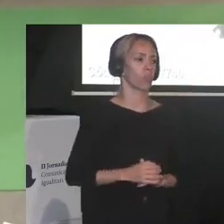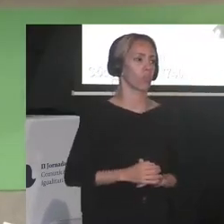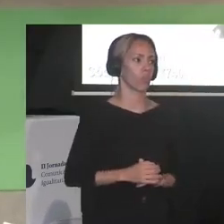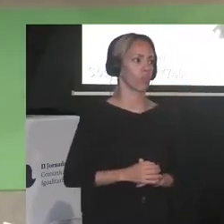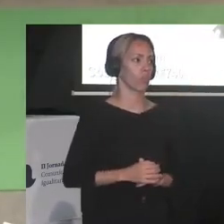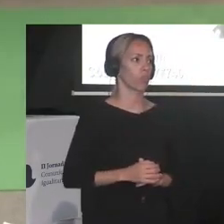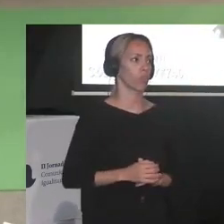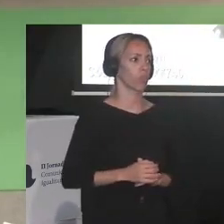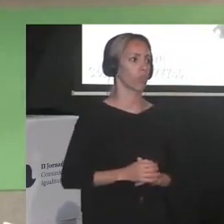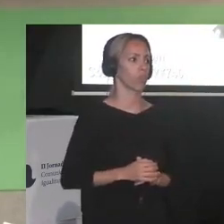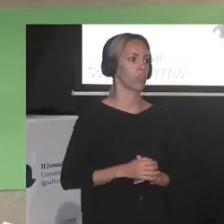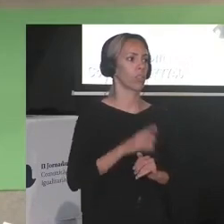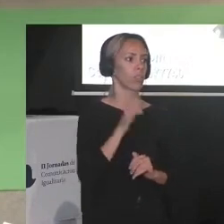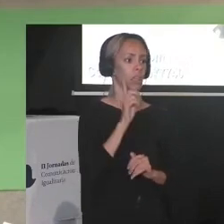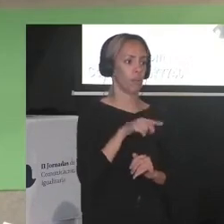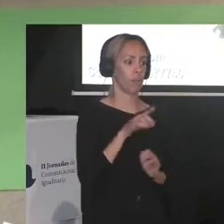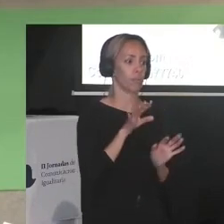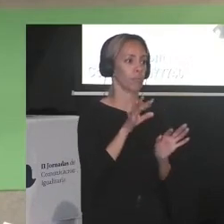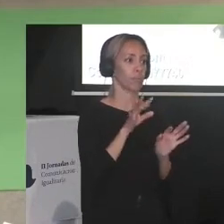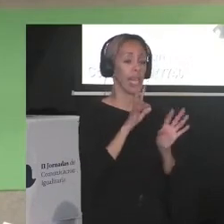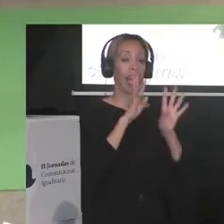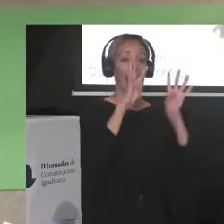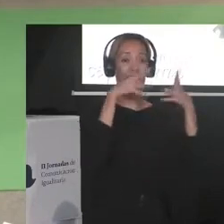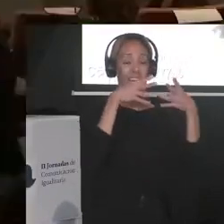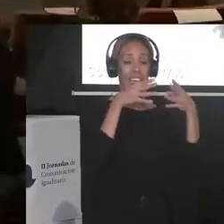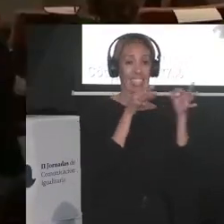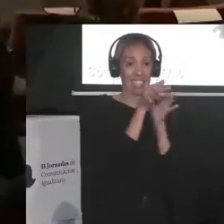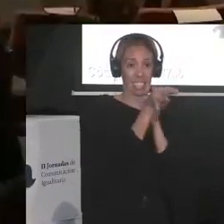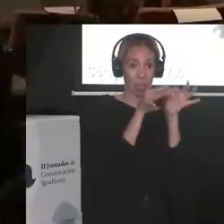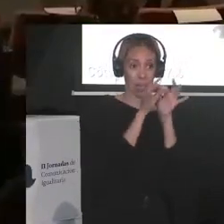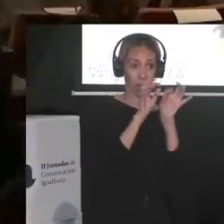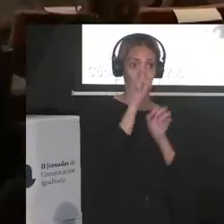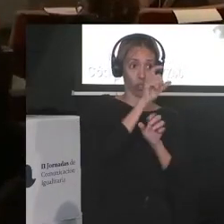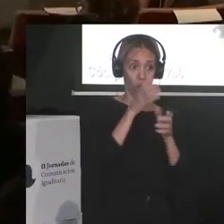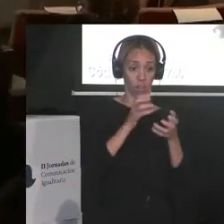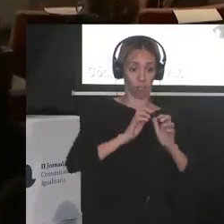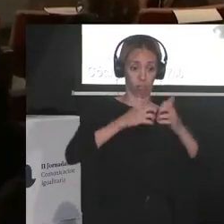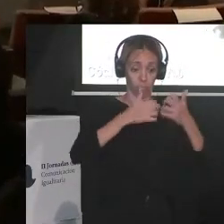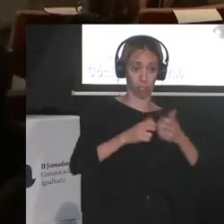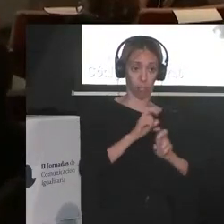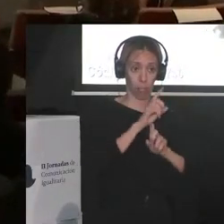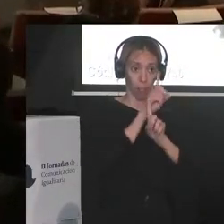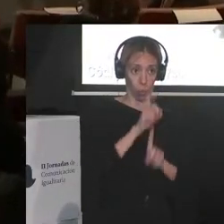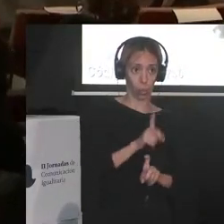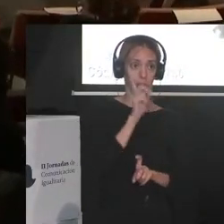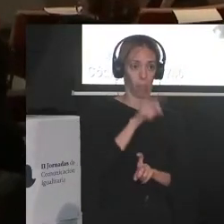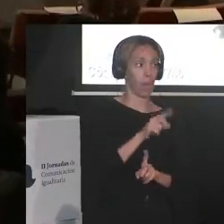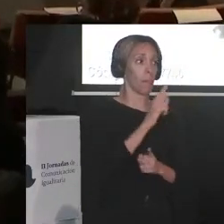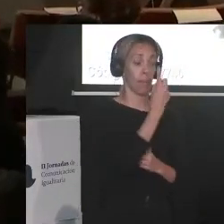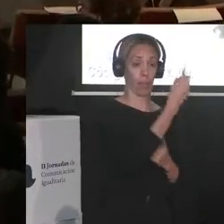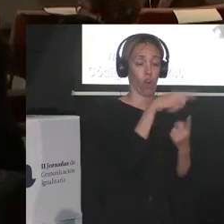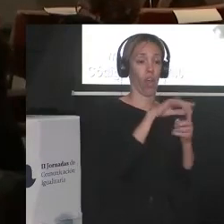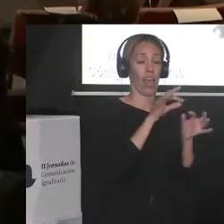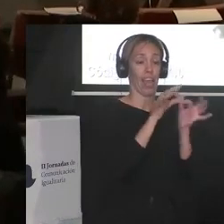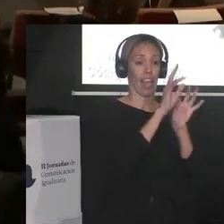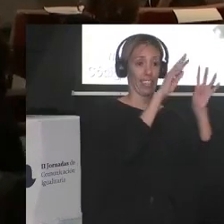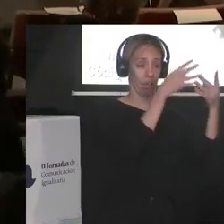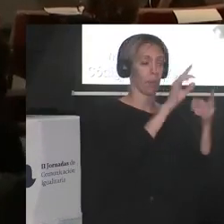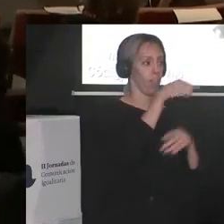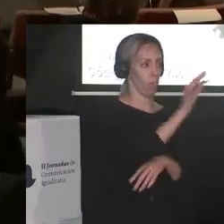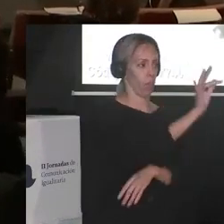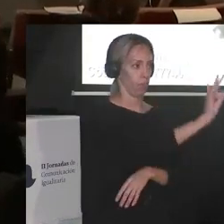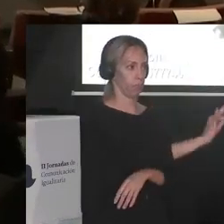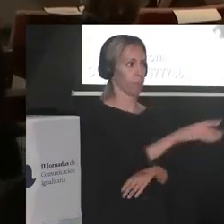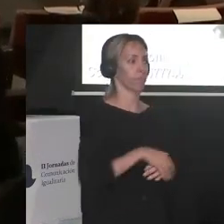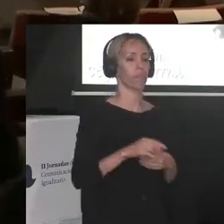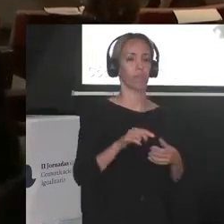vale y hay unas cuantas también del streaming ah lo tiene Nadia vale vamos con las del streaming que lo tiene Nadia al micro y ahora vamos con esta vale por un lado